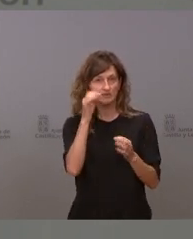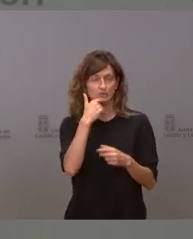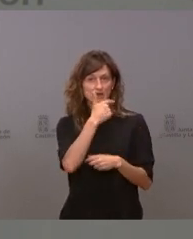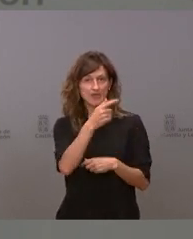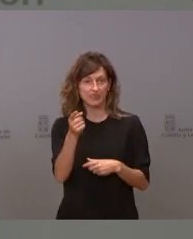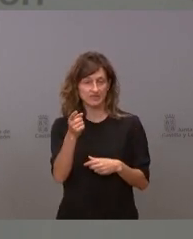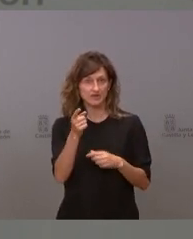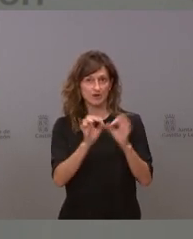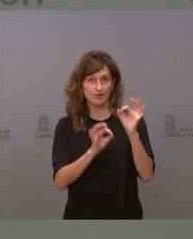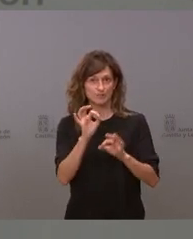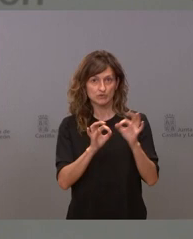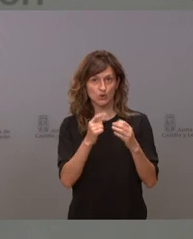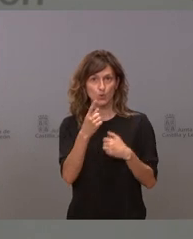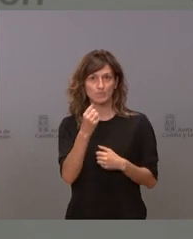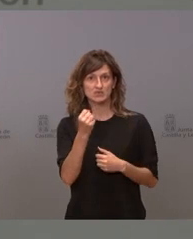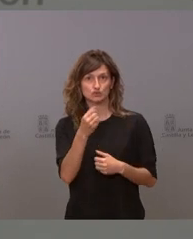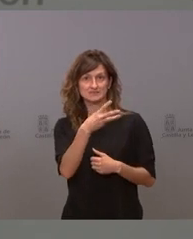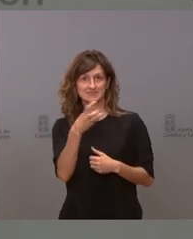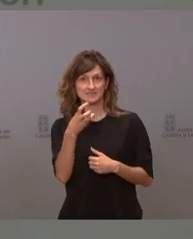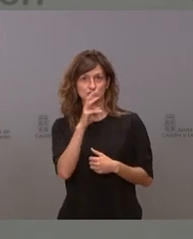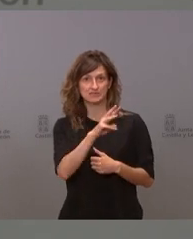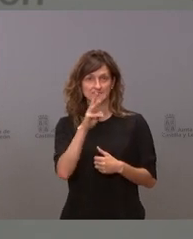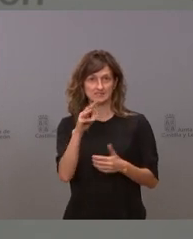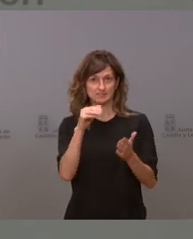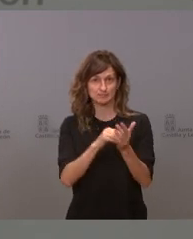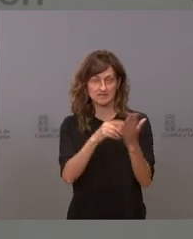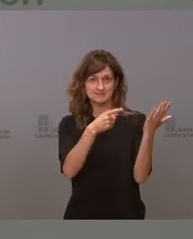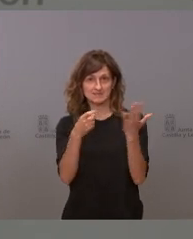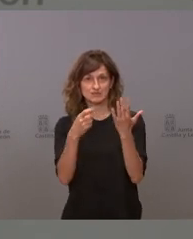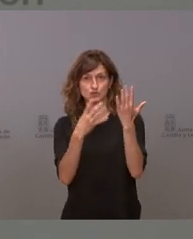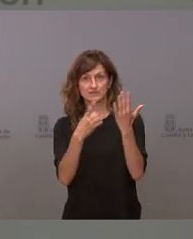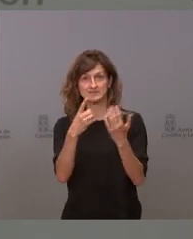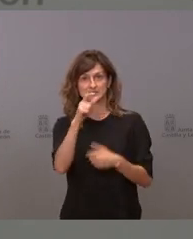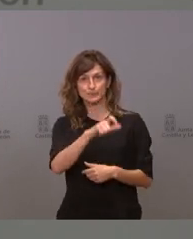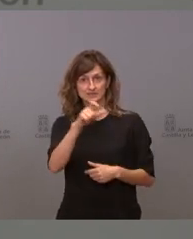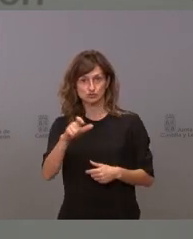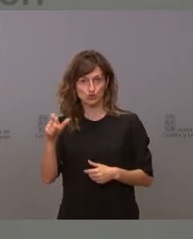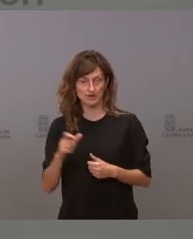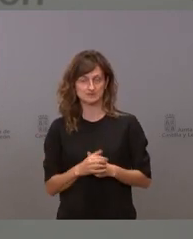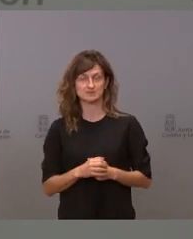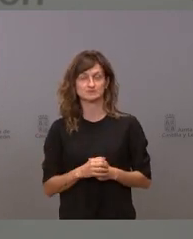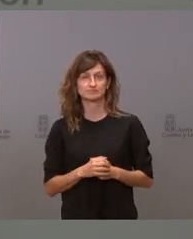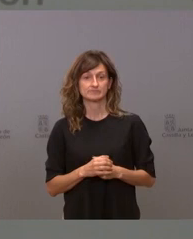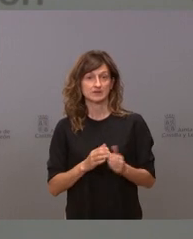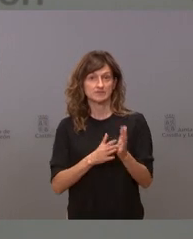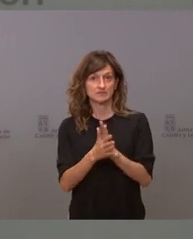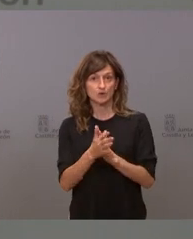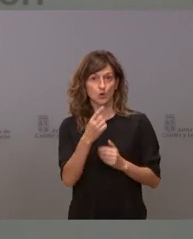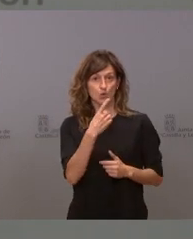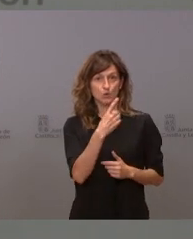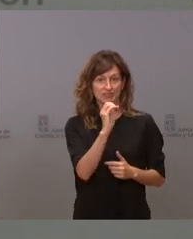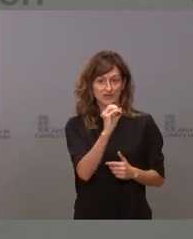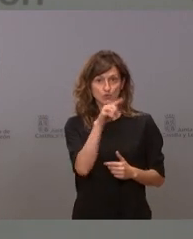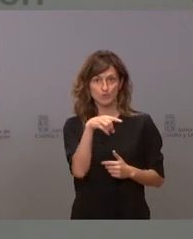la cifra exacta son 1.333.696 personas es decir estamos hablando de un 1 por 1000 de un 0